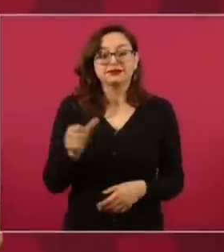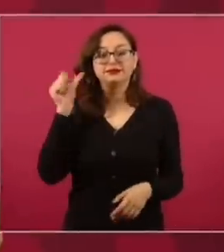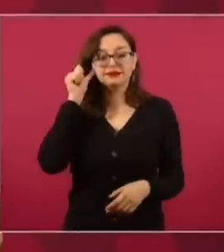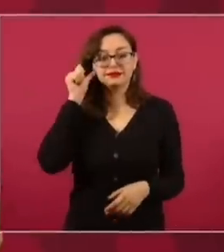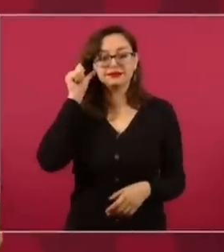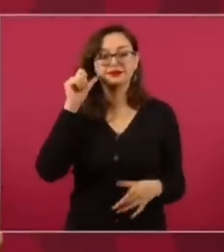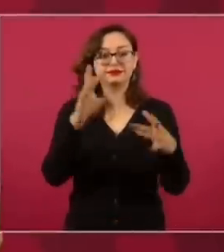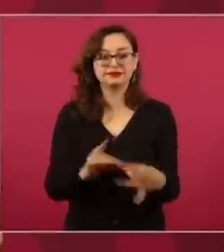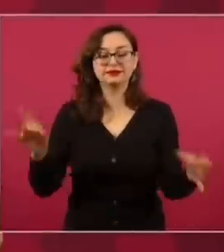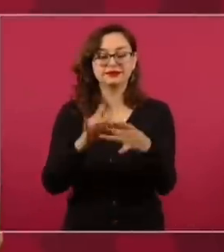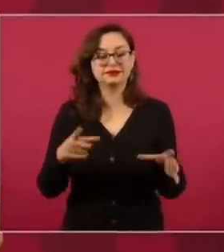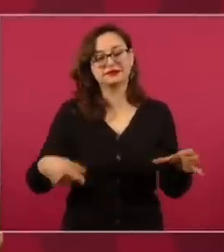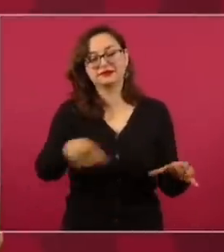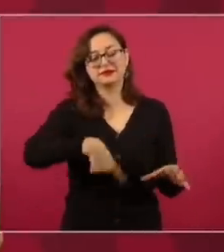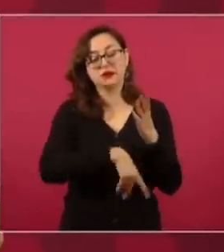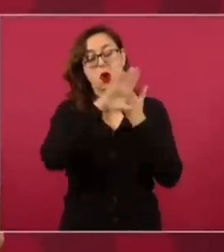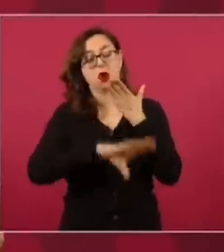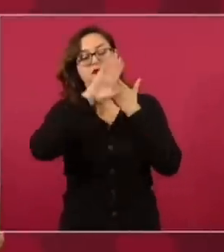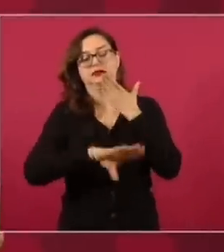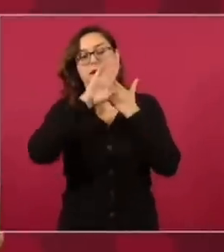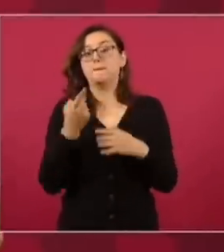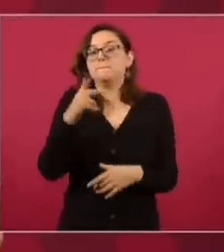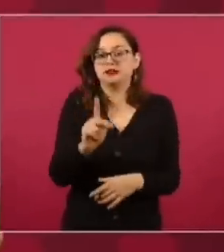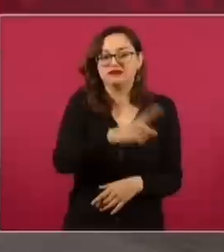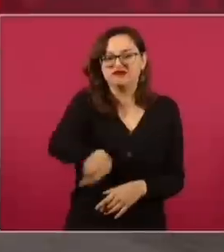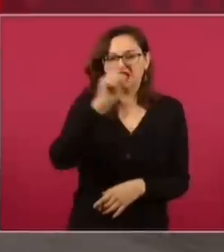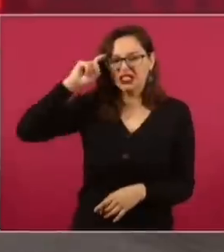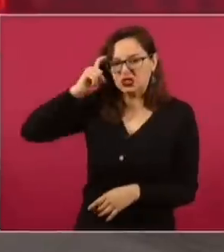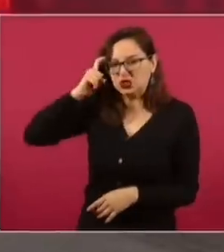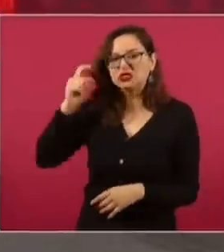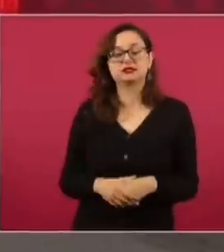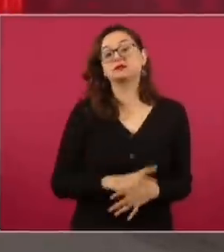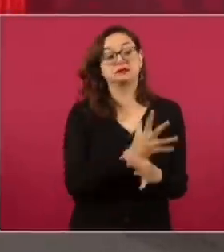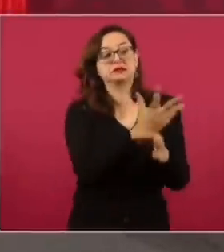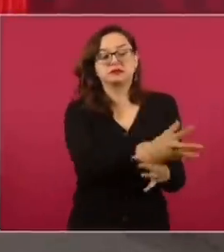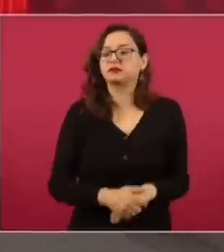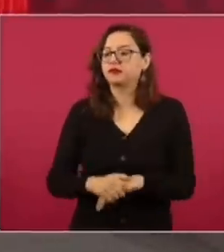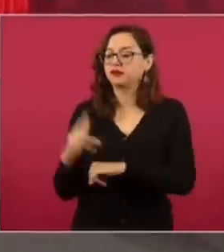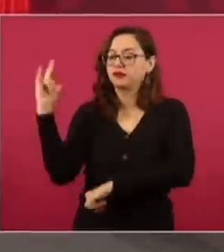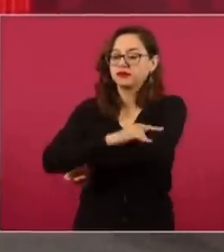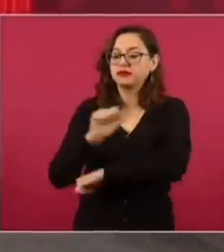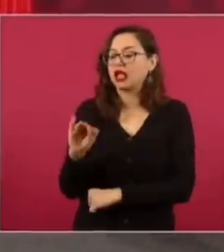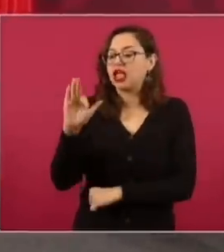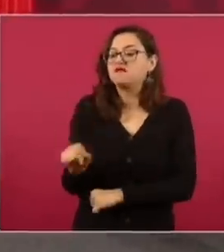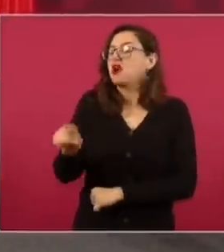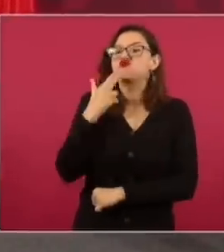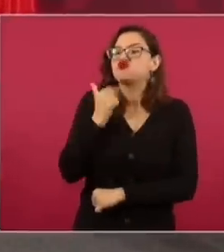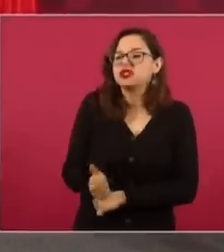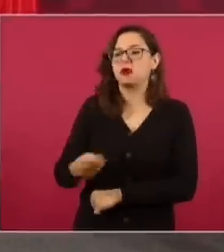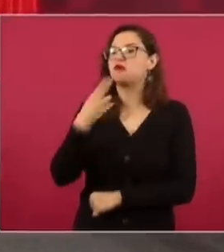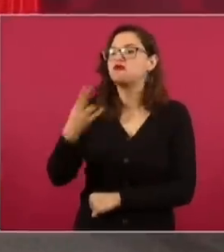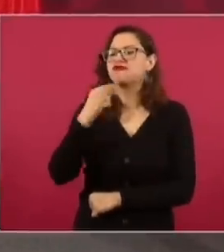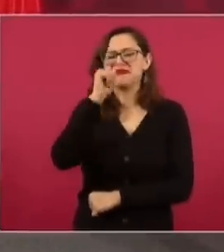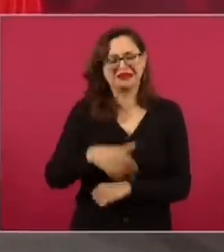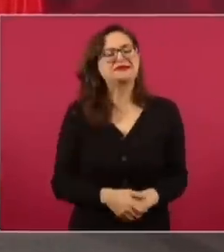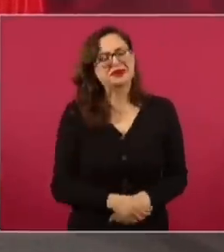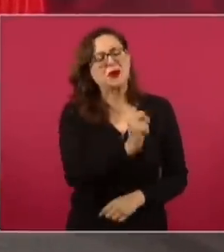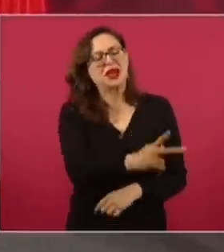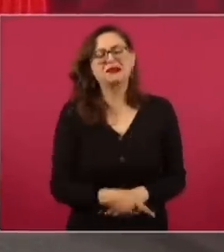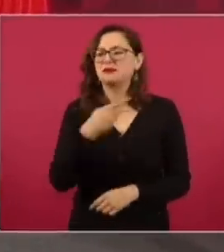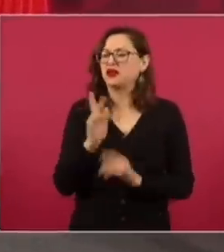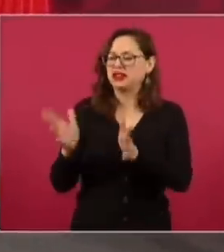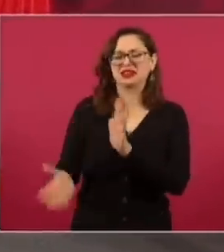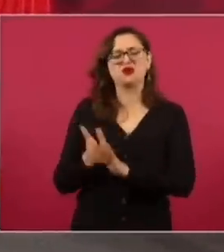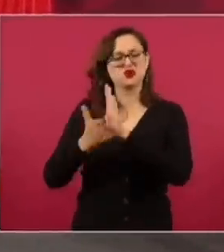que se enojan mucho, dicen, bueno, el aeropuerto no se usa, sí, pero ya lo tenemos ahí, ya está construido,